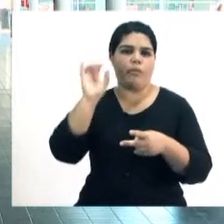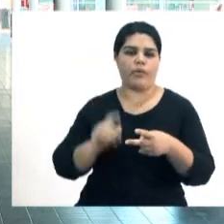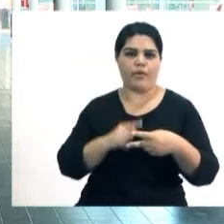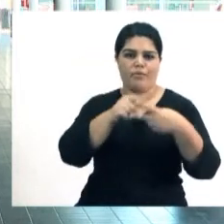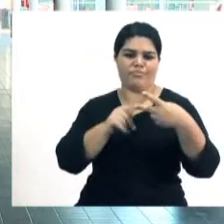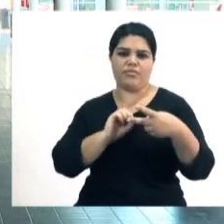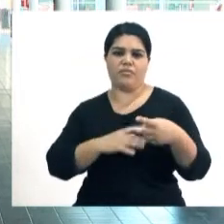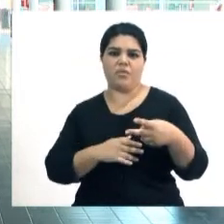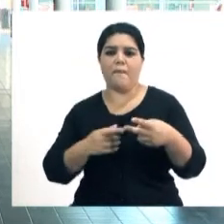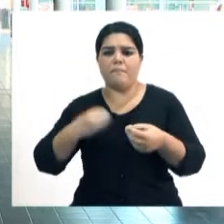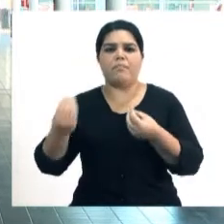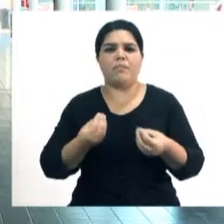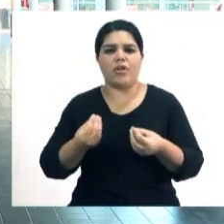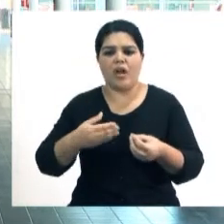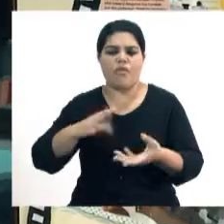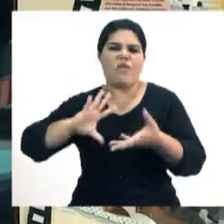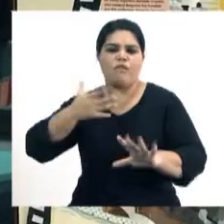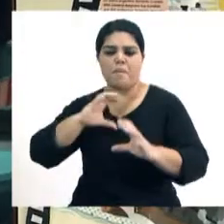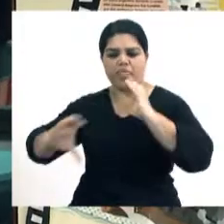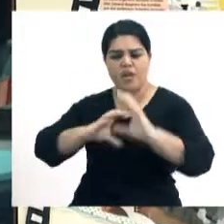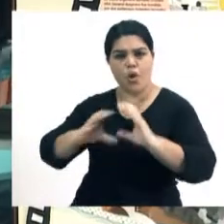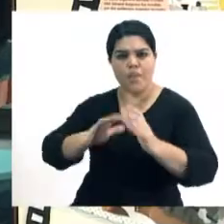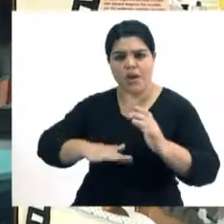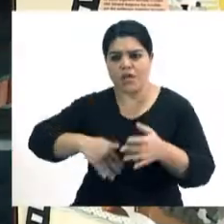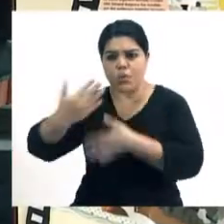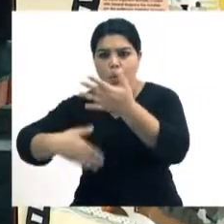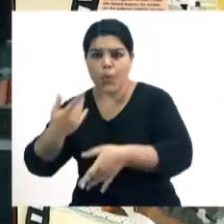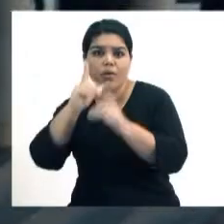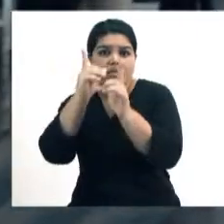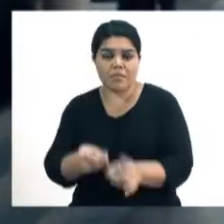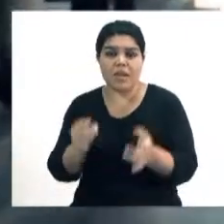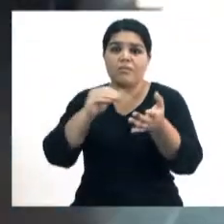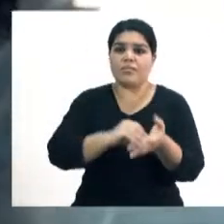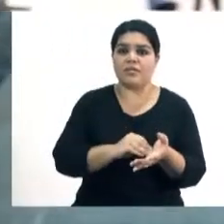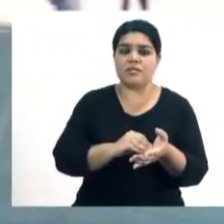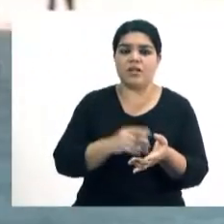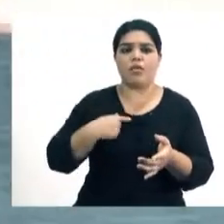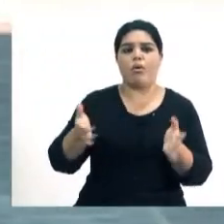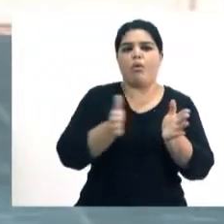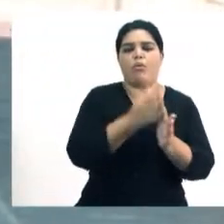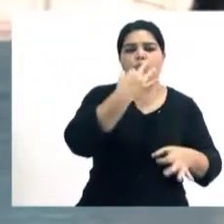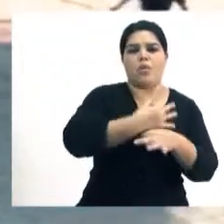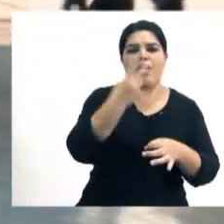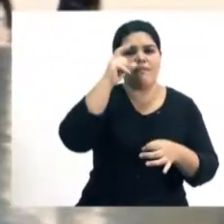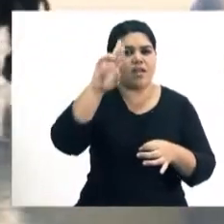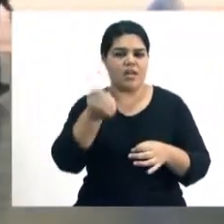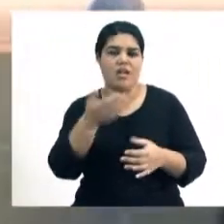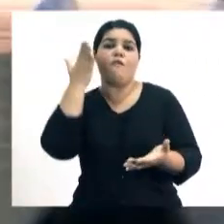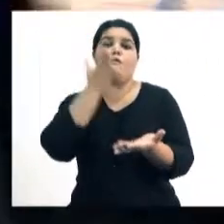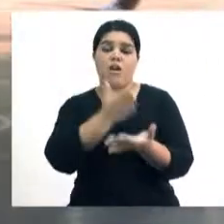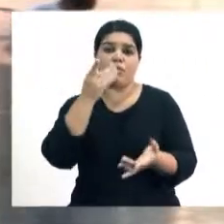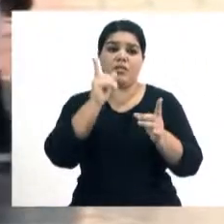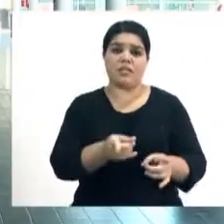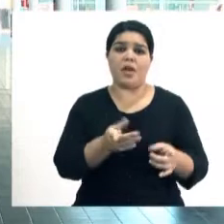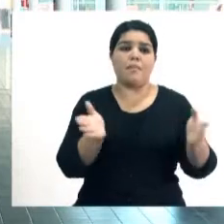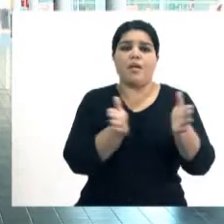pocas veces lo vemos como un medio de comunicación y expresión en sí. Y lo que estamos trabajando junto con la Escuela Verarena, la Facultad